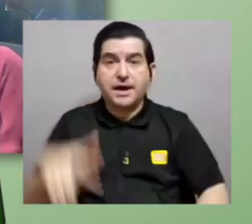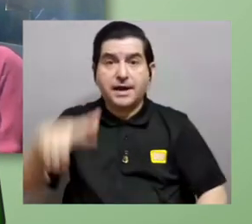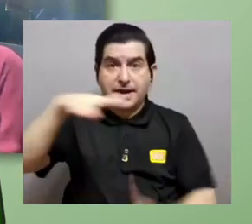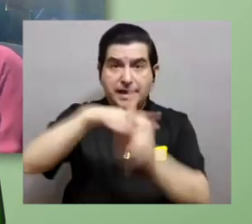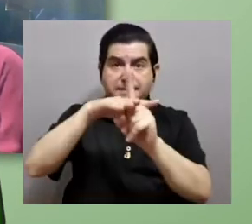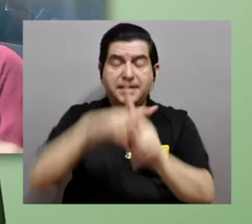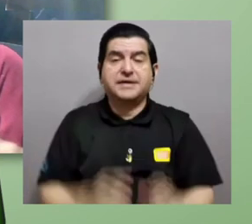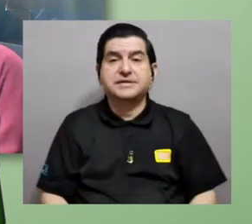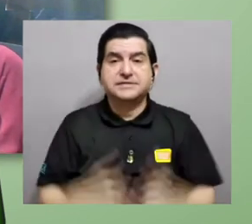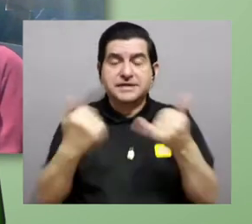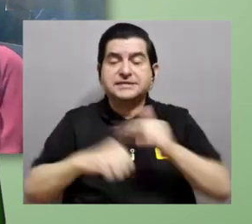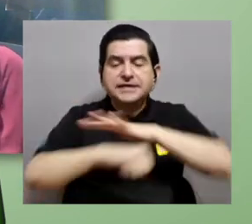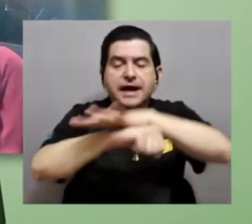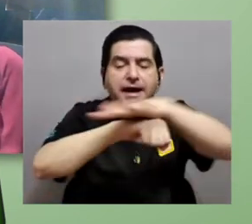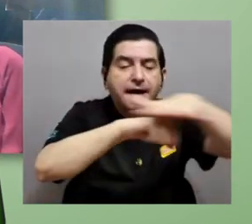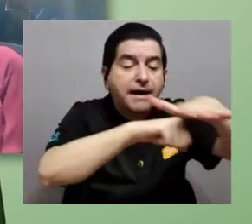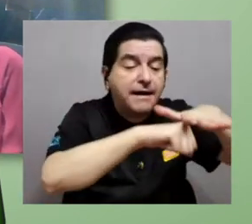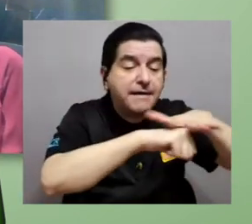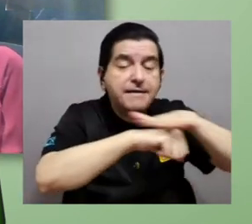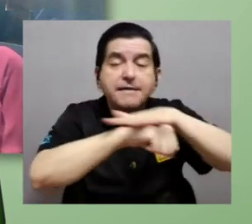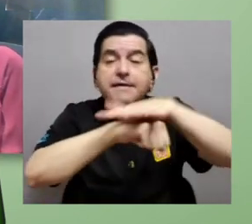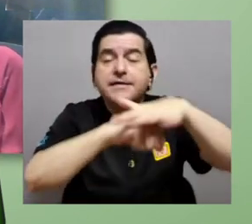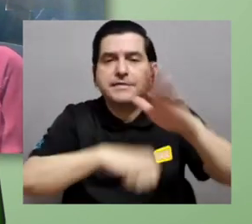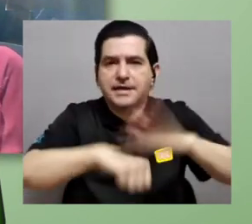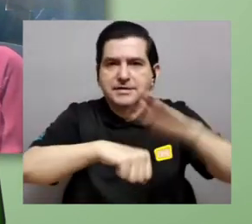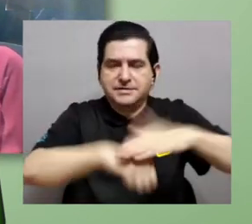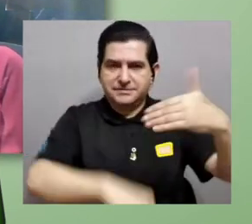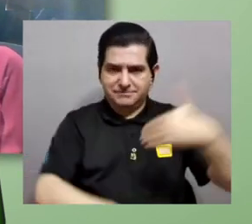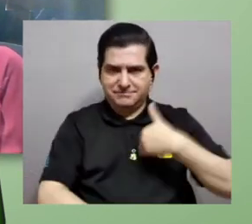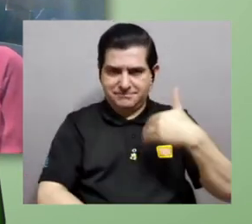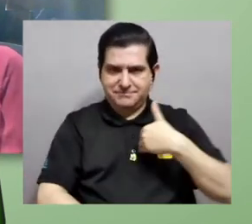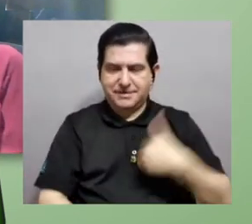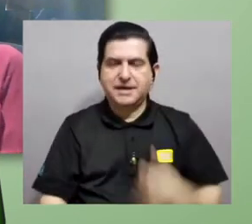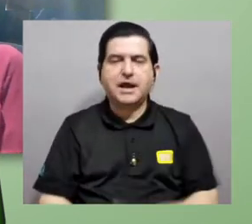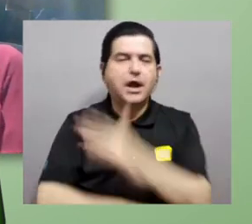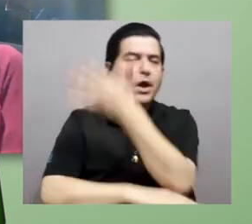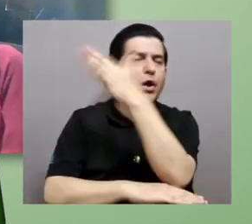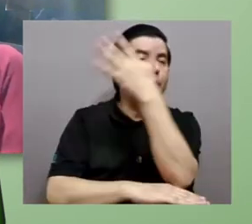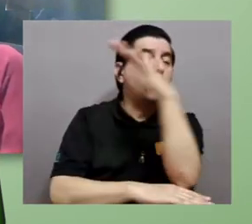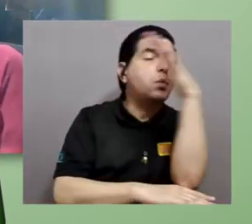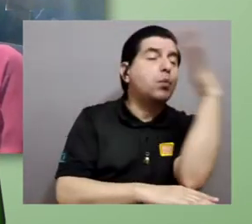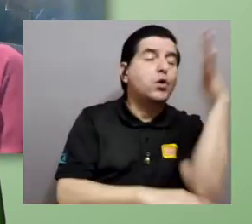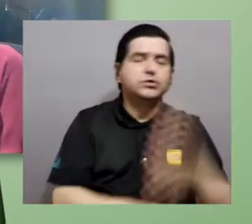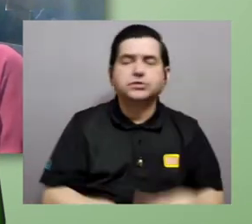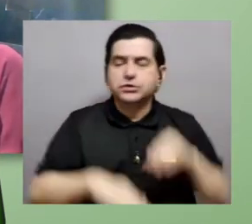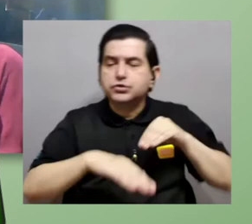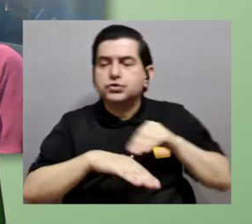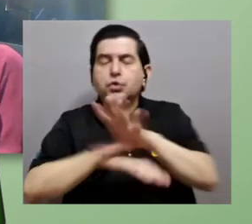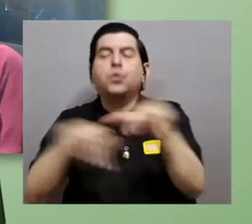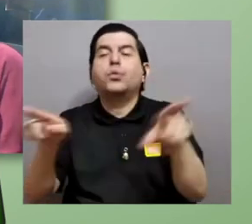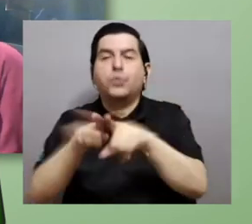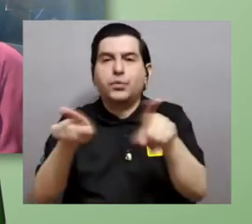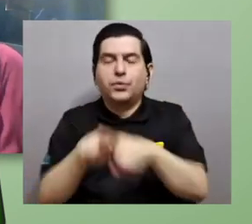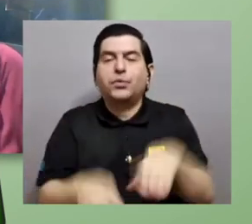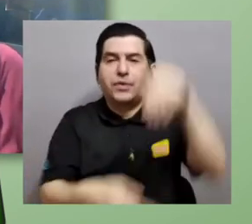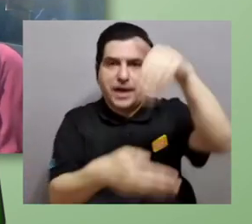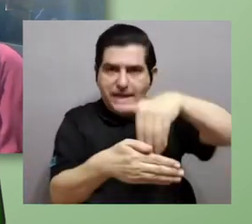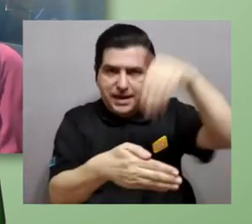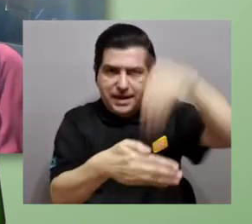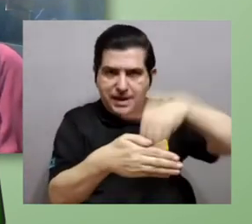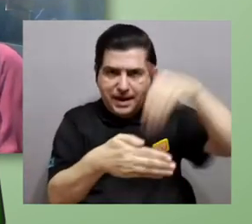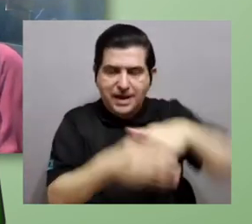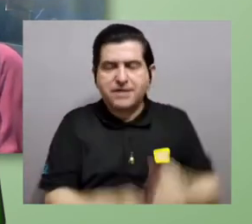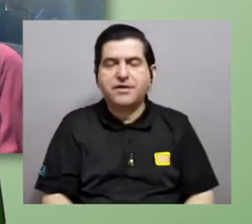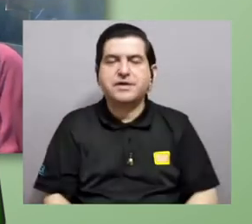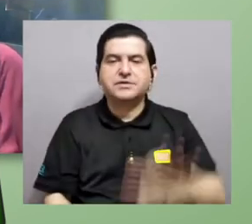Rica cuando empieza a aparecer por lo menos islas que ya permite tener bosques y esos bosques van a influir también en